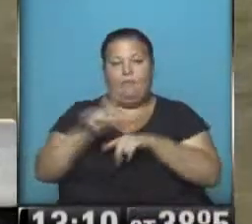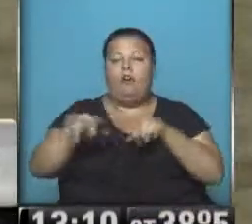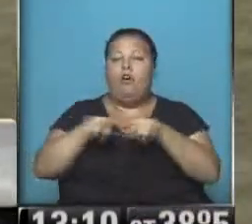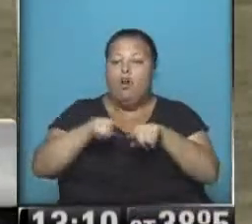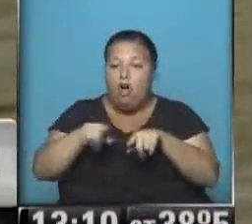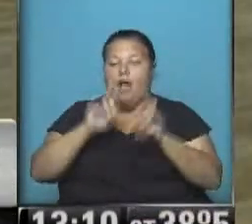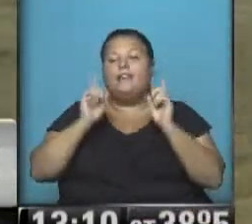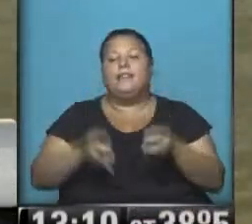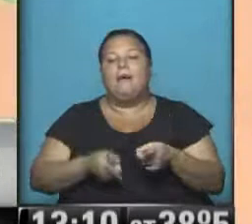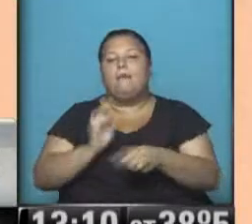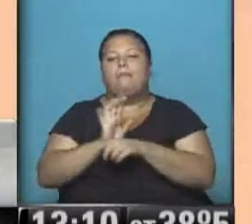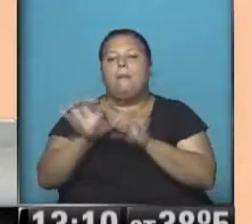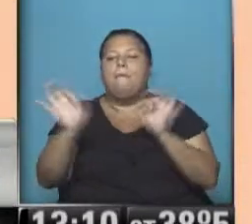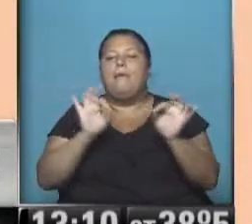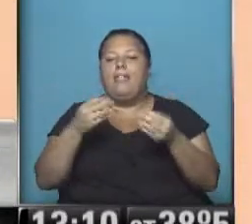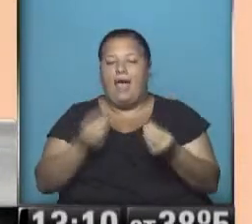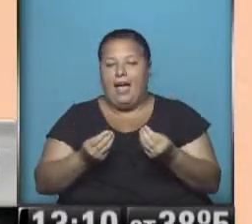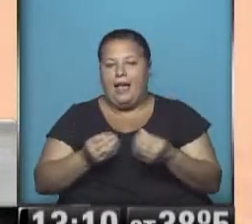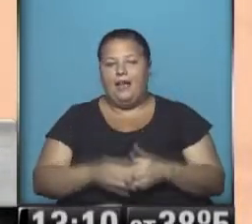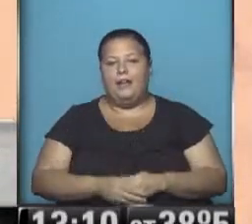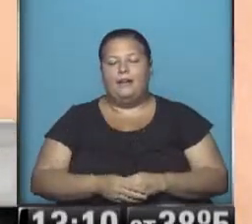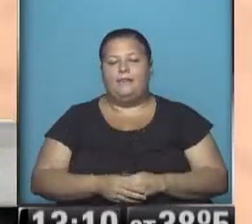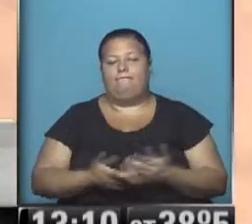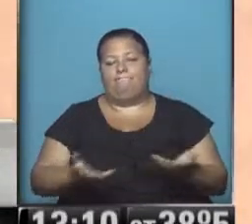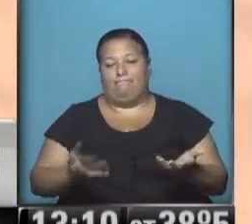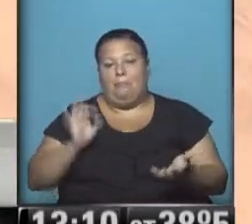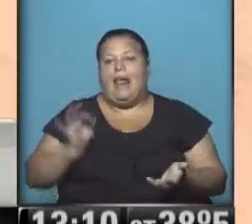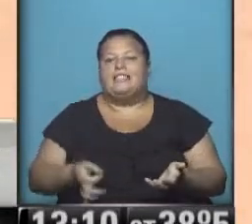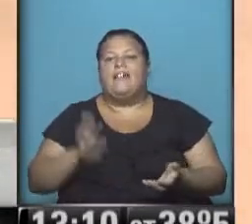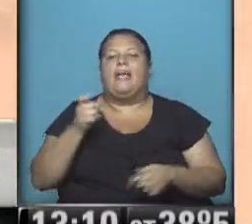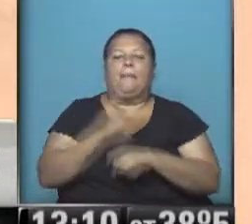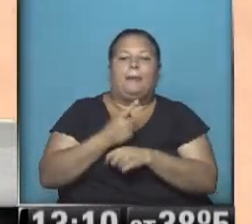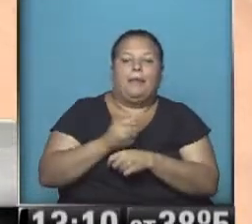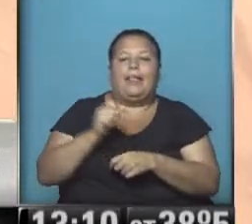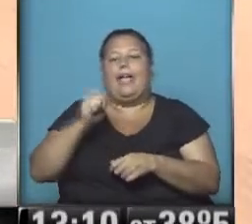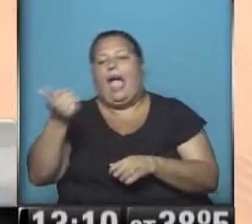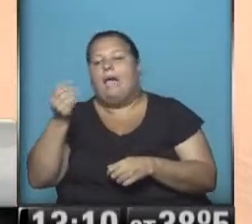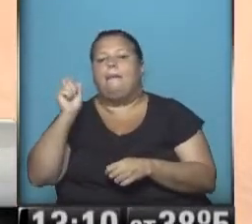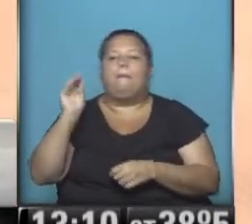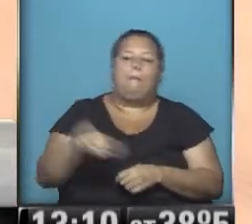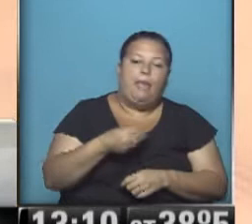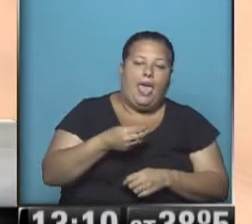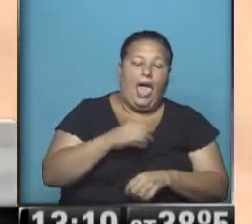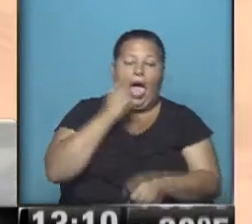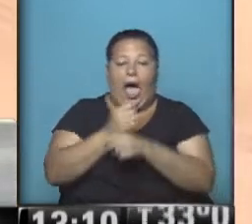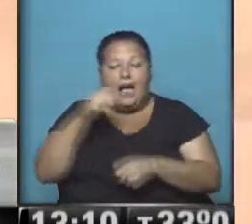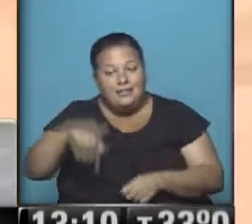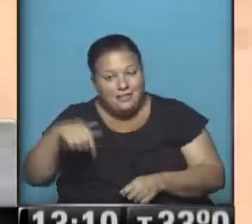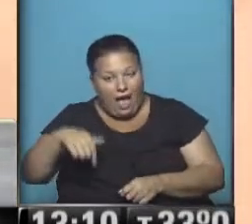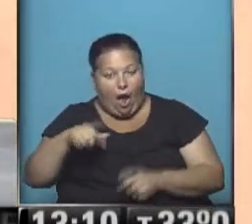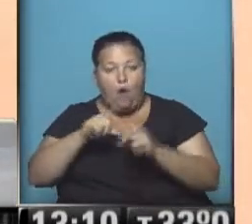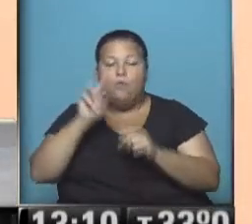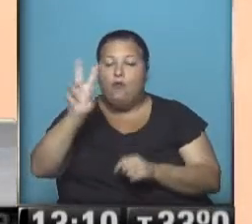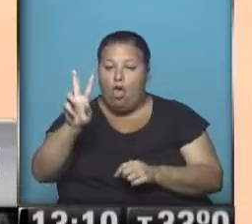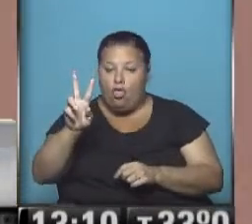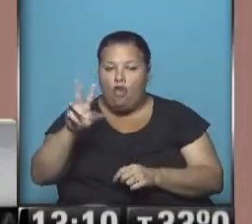y prácticamente lo que se mide para, bueno, enterarnos, saber quién gana, quién no gana. Hay hasta ahora, en el puesto 2,